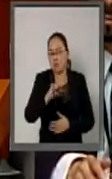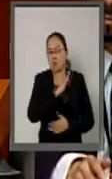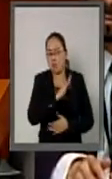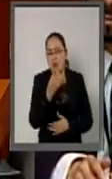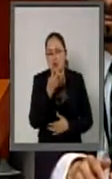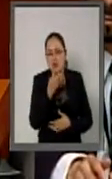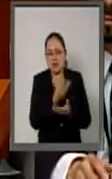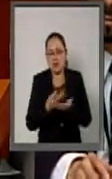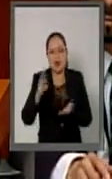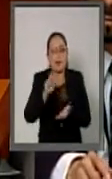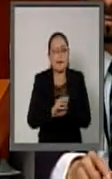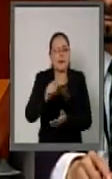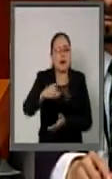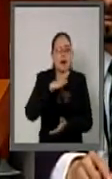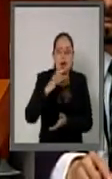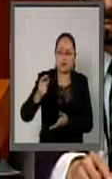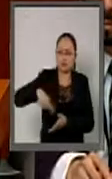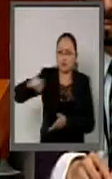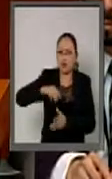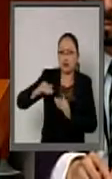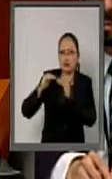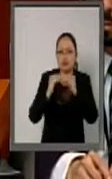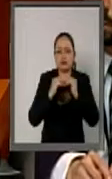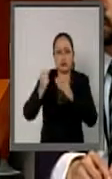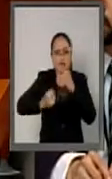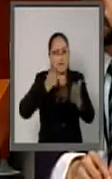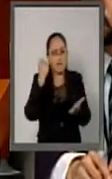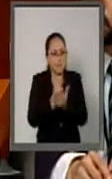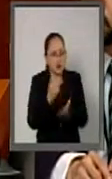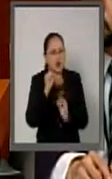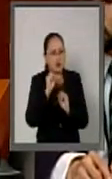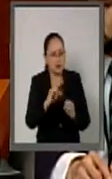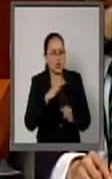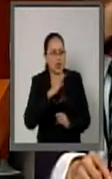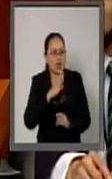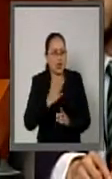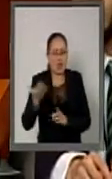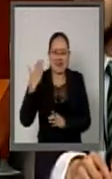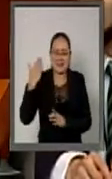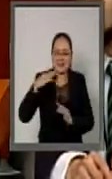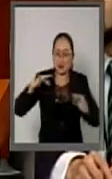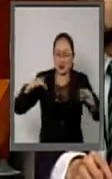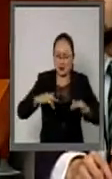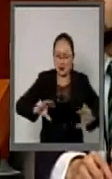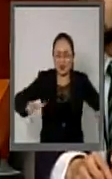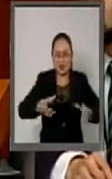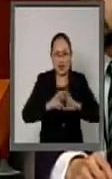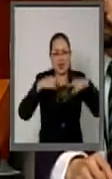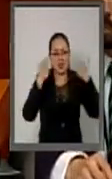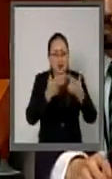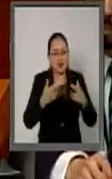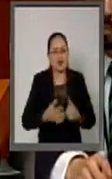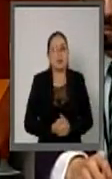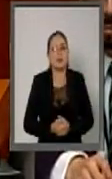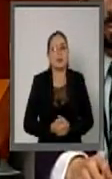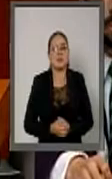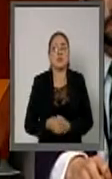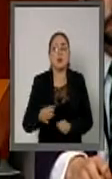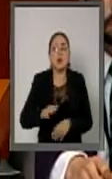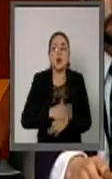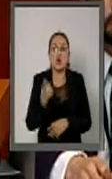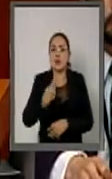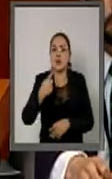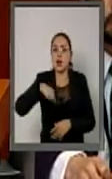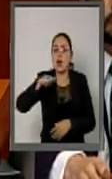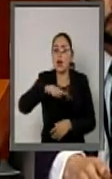fue aprobado de manera unánime en la reciente Asamblea y esta decisión es fundamental porque partelece